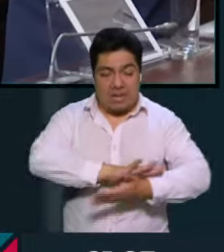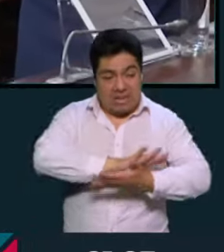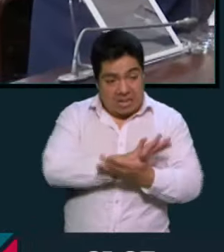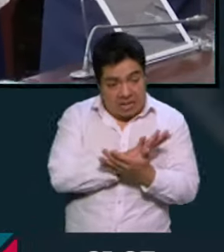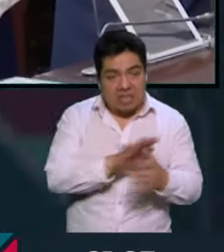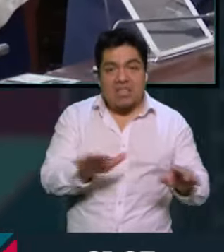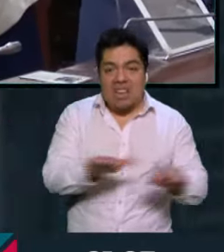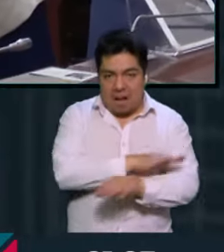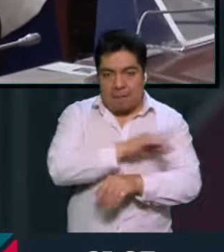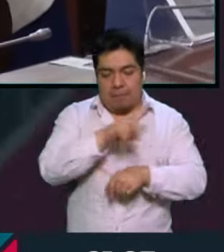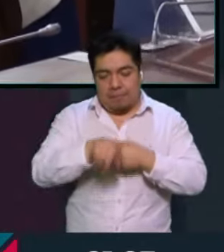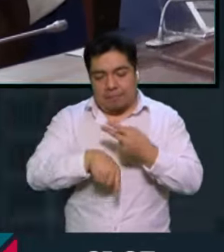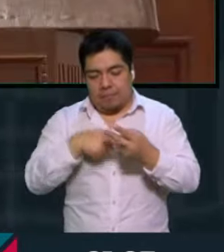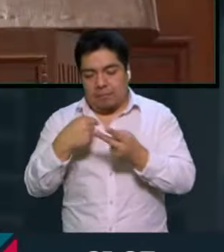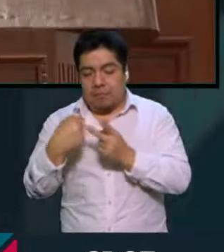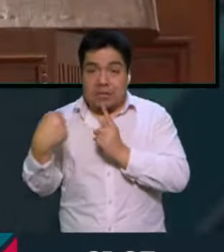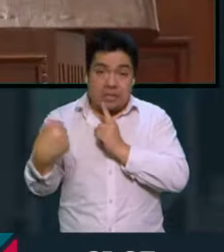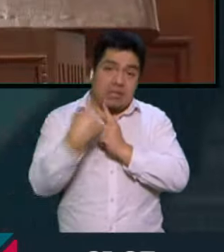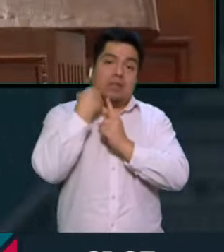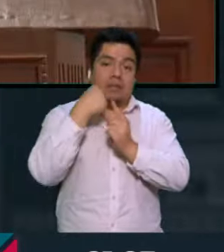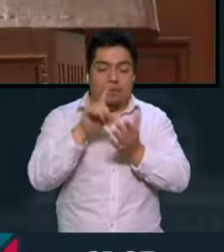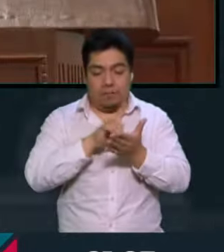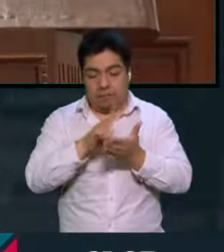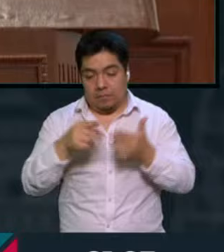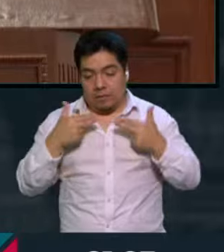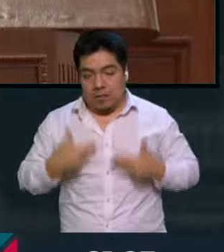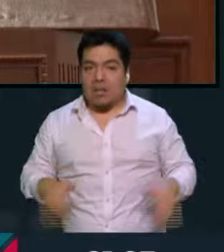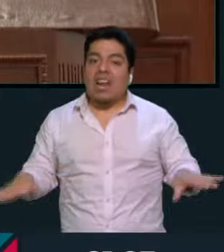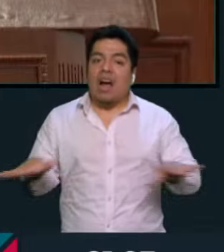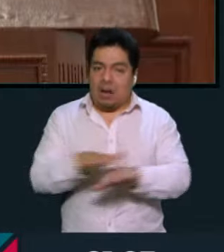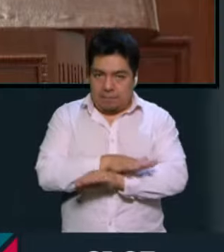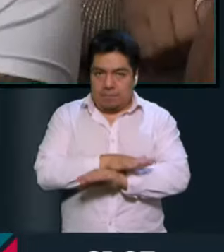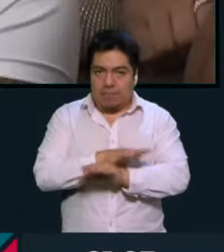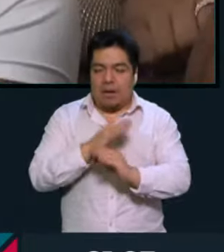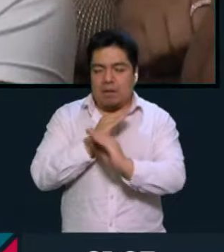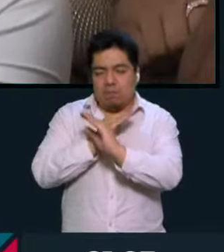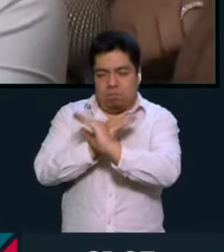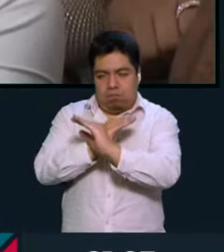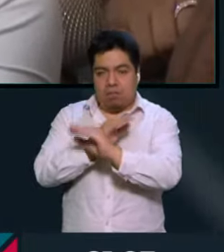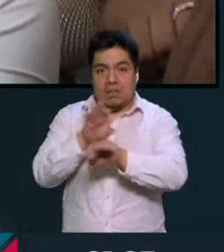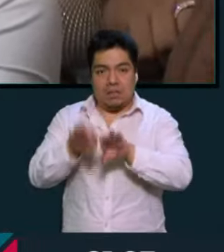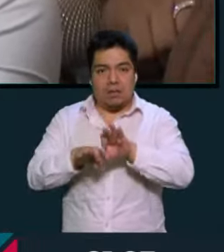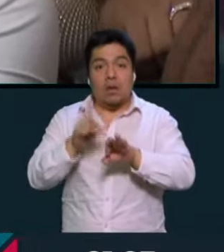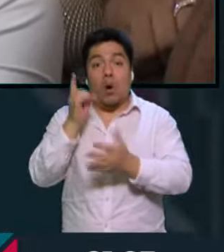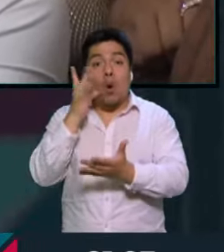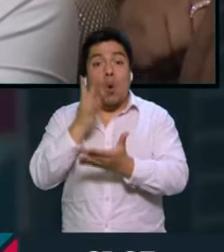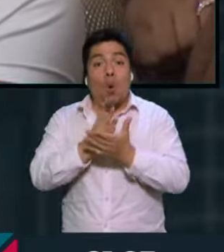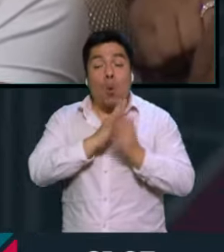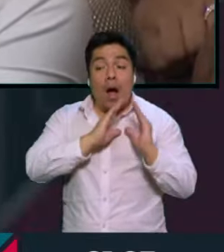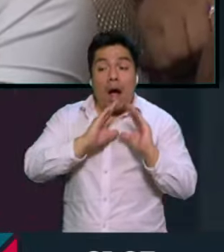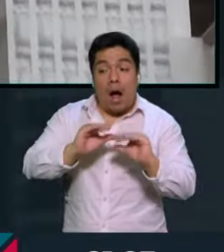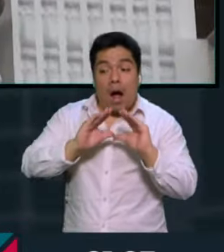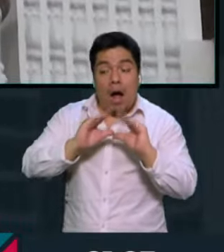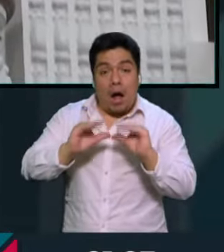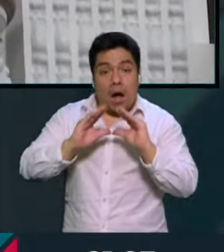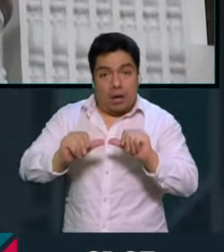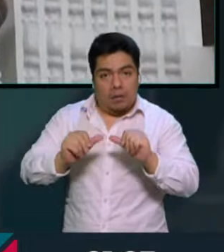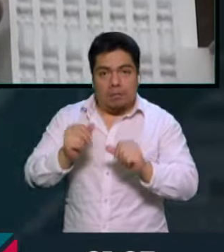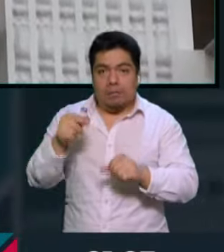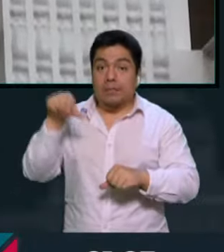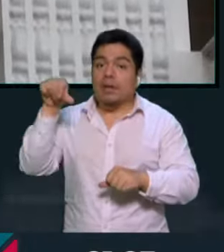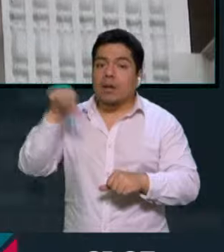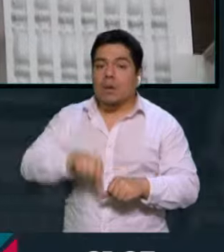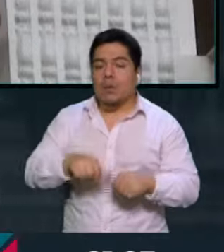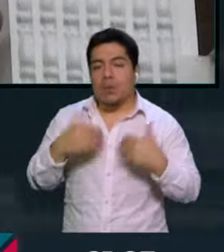y la violencia hacia los derechos humanos para poderla contrarrestar solamente con la educación. Entonces, para mí también hoy ha